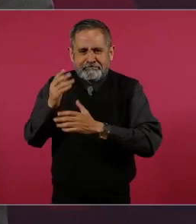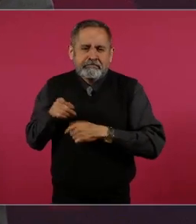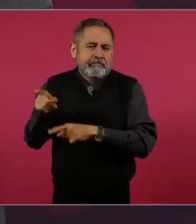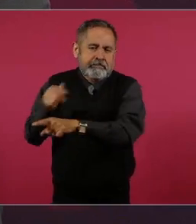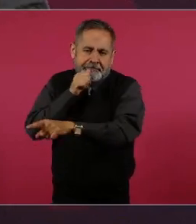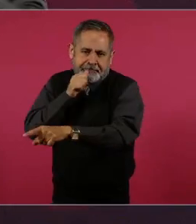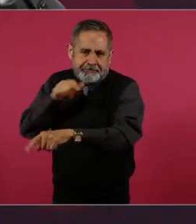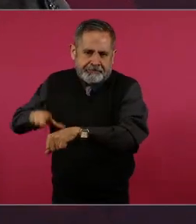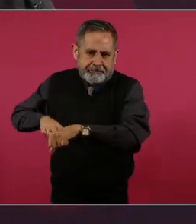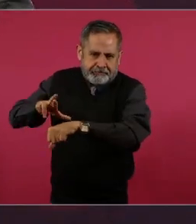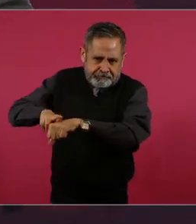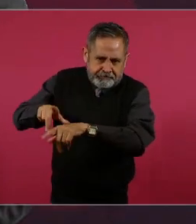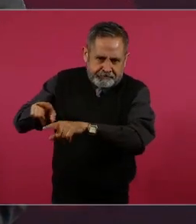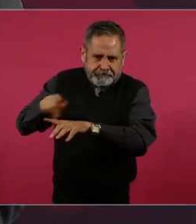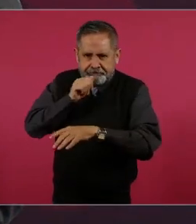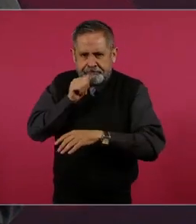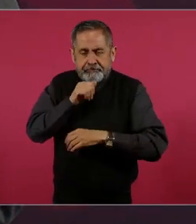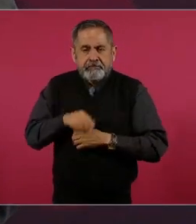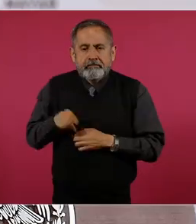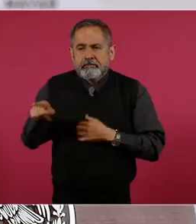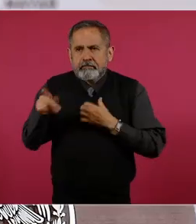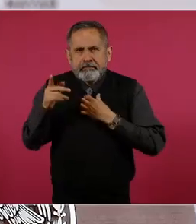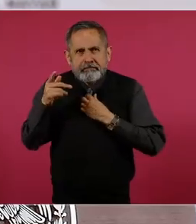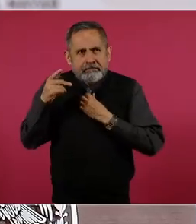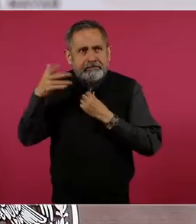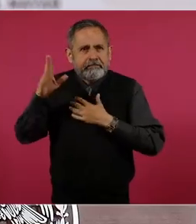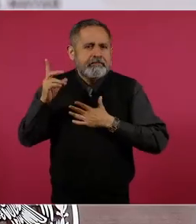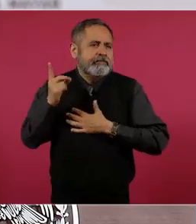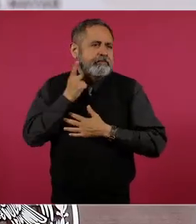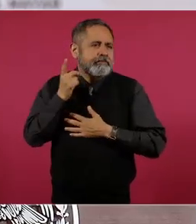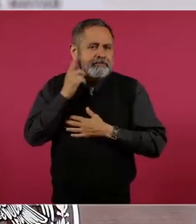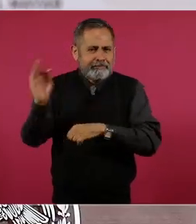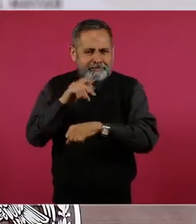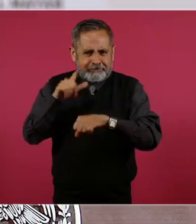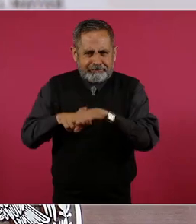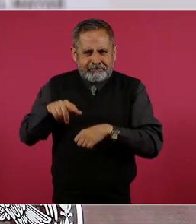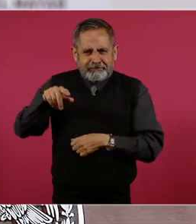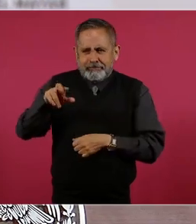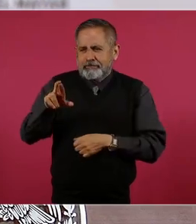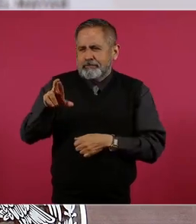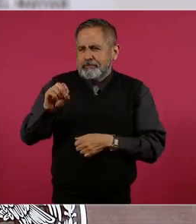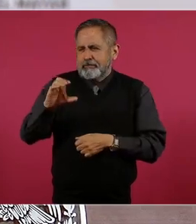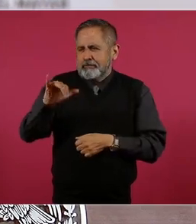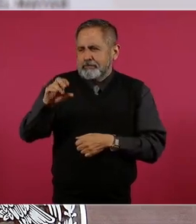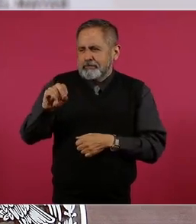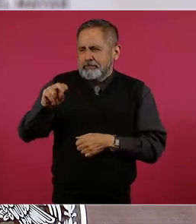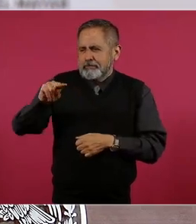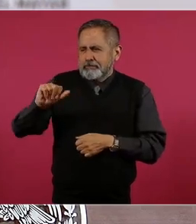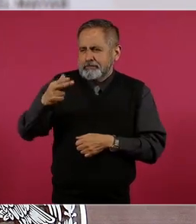gobernadora electa, estábamos. Era diputada federal, Nale, Rocío.